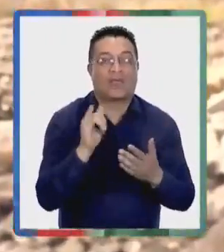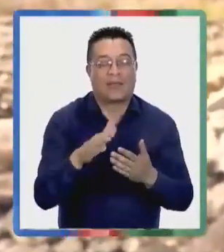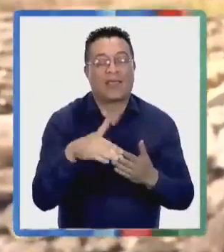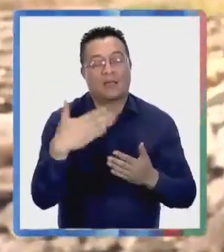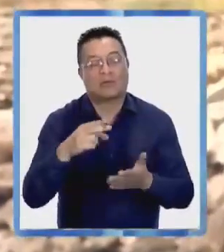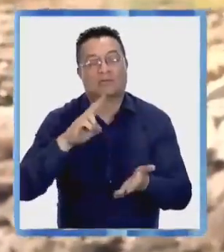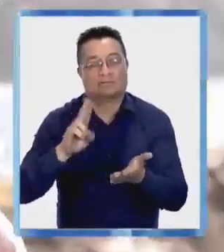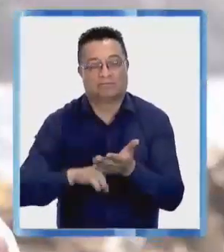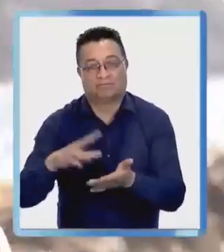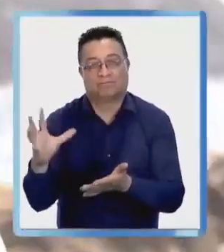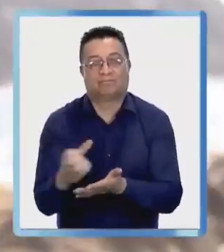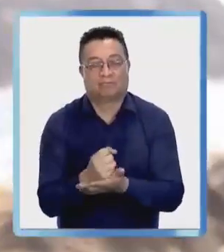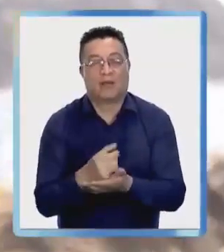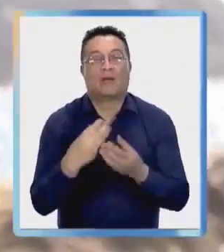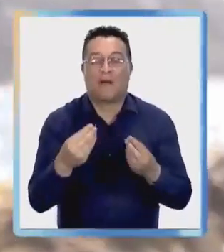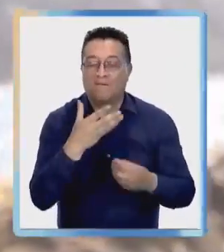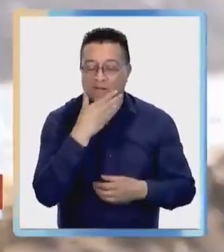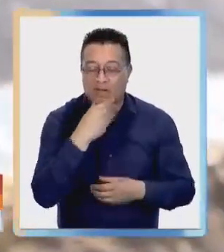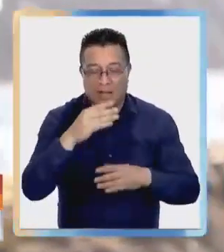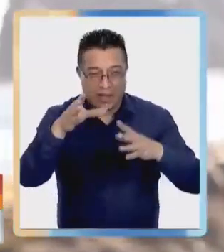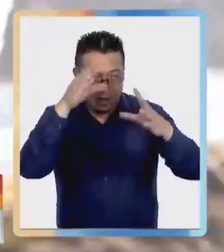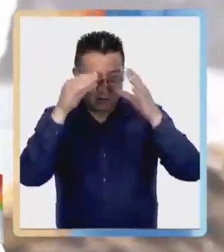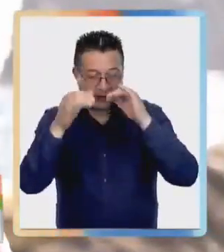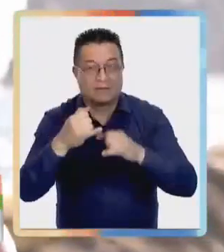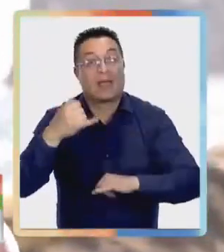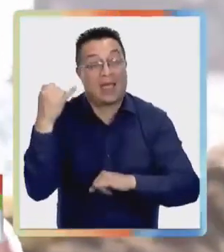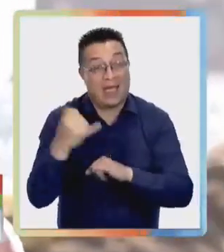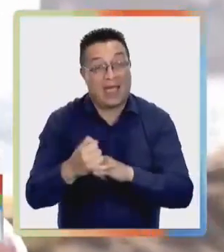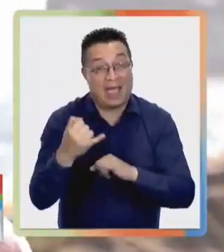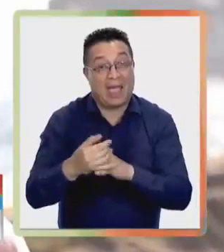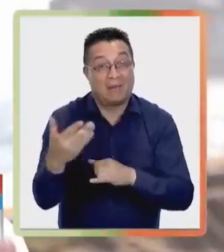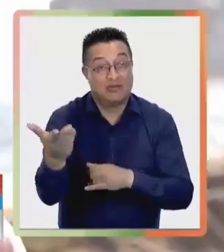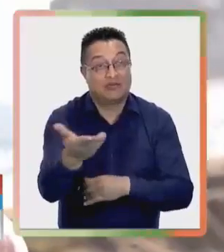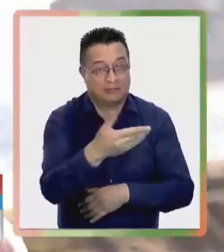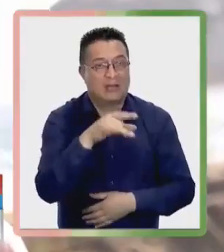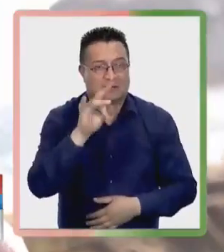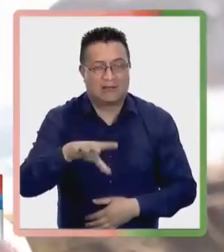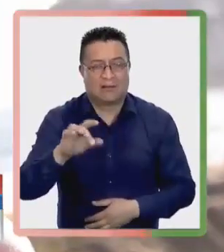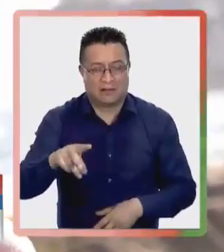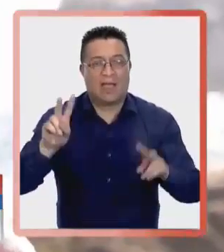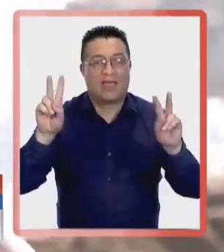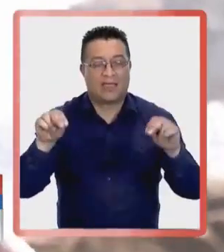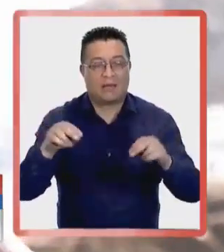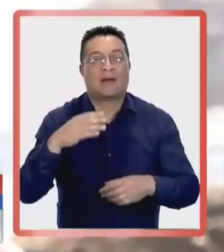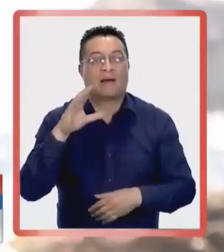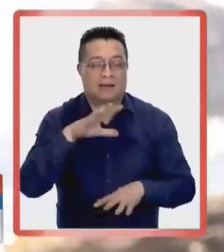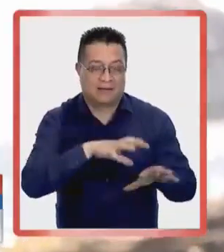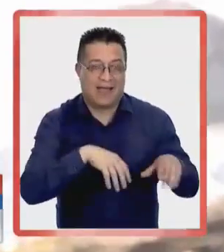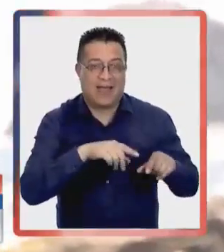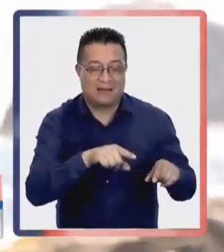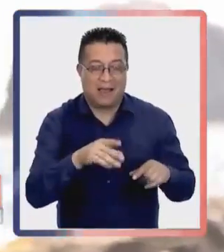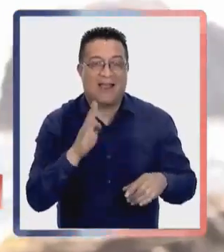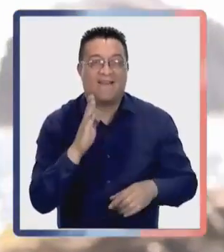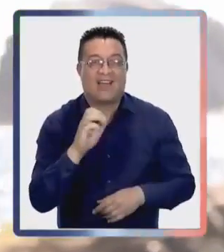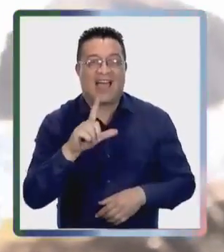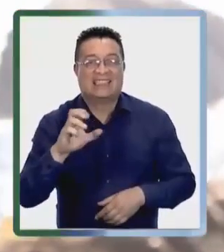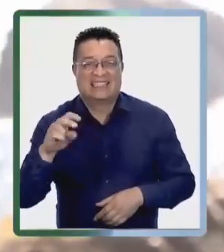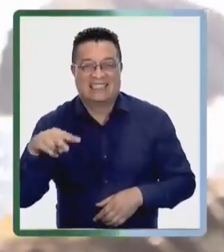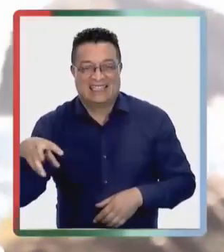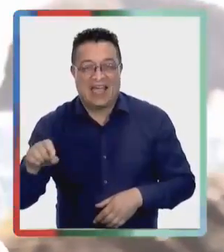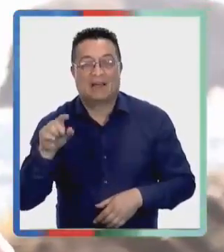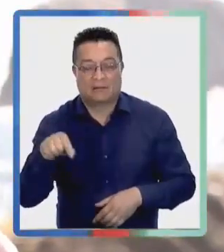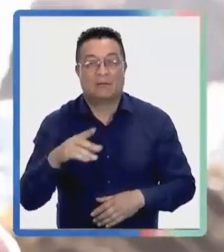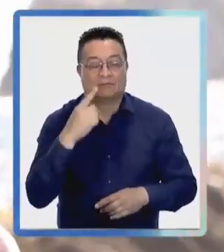luego se hizo realidad. Fue una muy grata experiencia. Además, los amigos sabían ya bastante del tema de los cetáceos. Quedaron maravillados con chome,